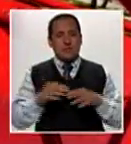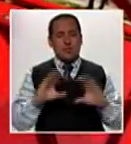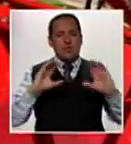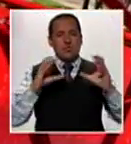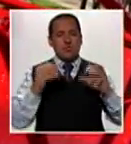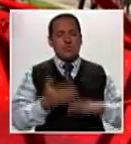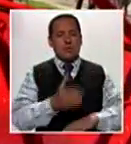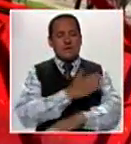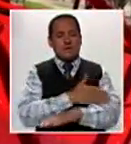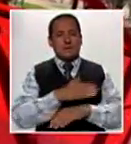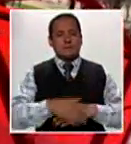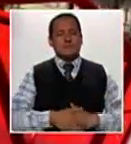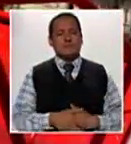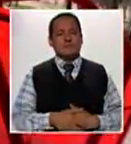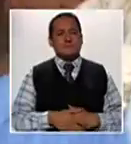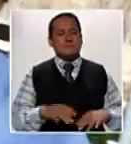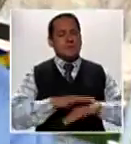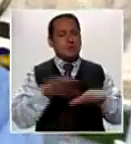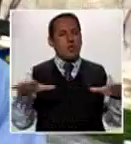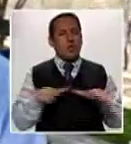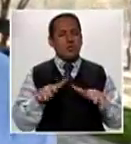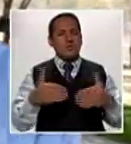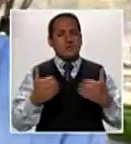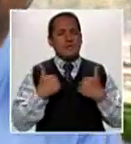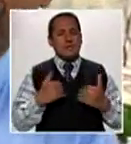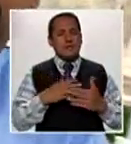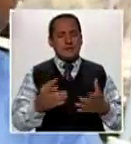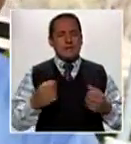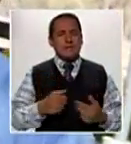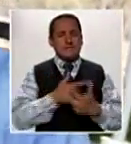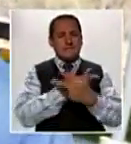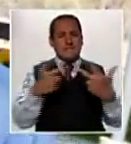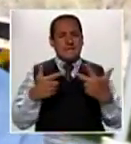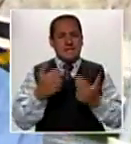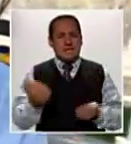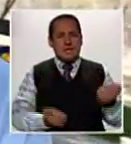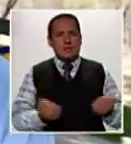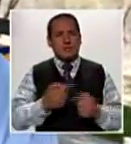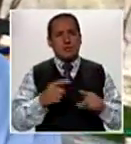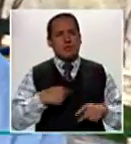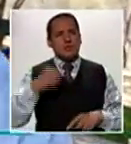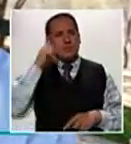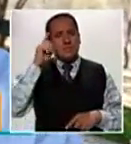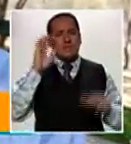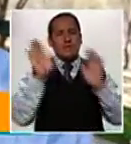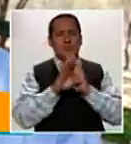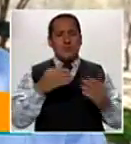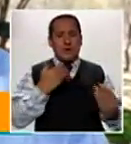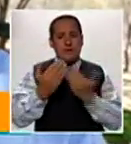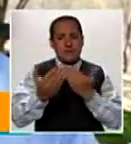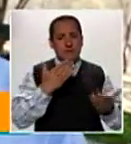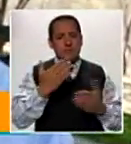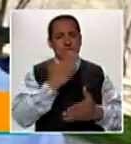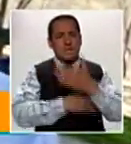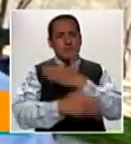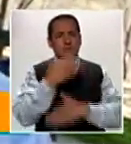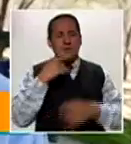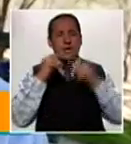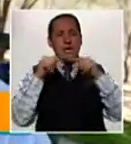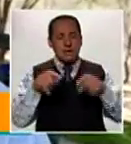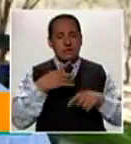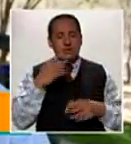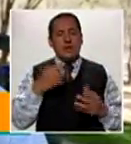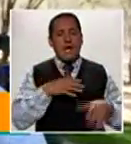un curso de pregrado. Todo el mundo tiene trimóviles, pero nadie ha pensado que eso puede ser útil para un discapacitado.